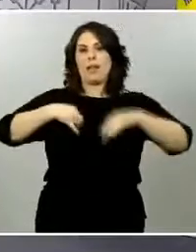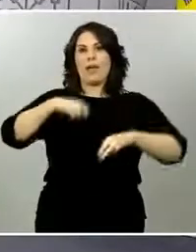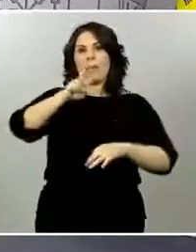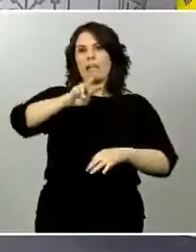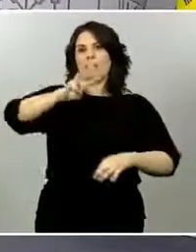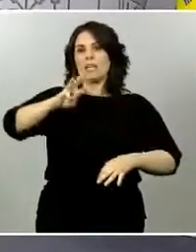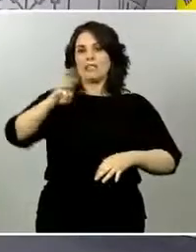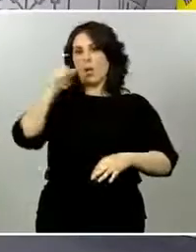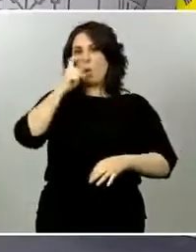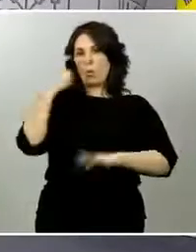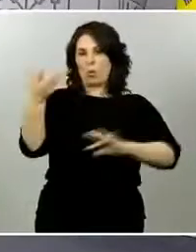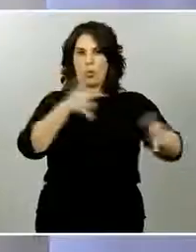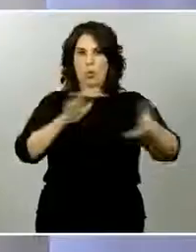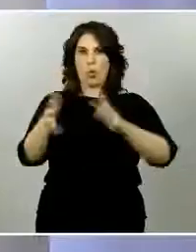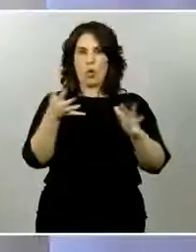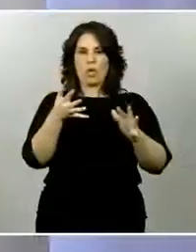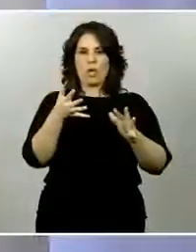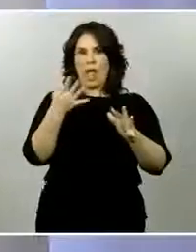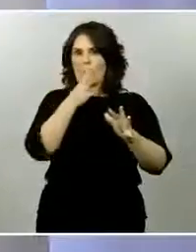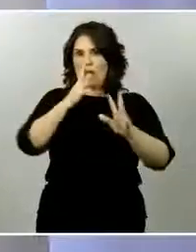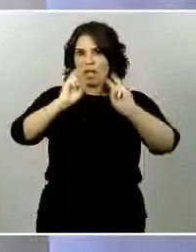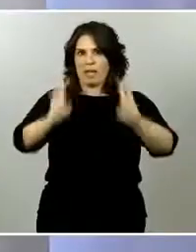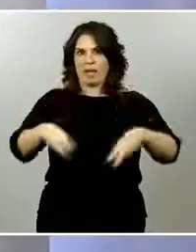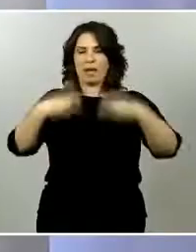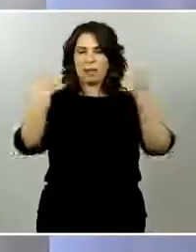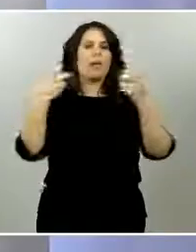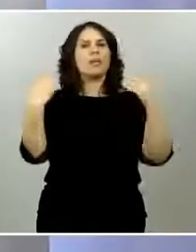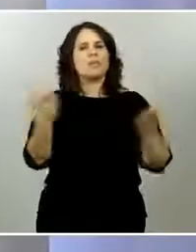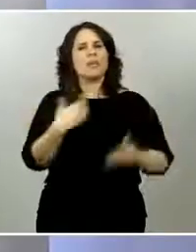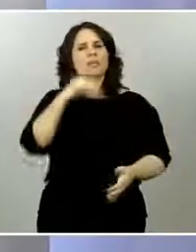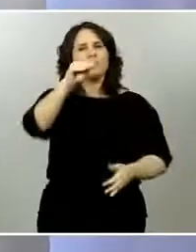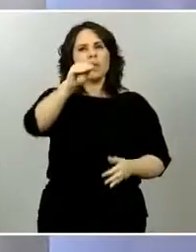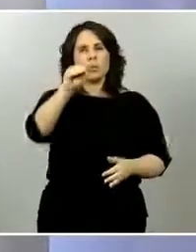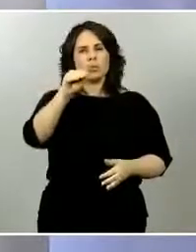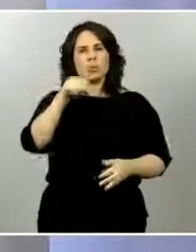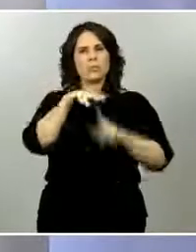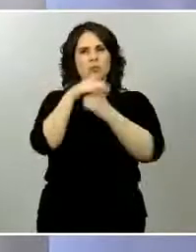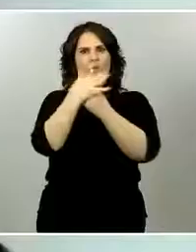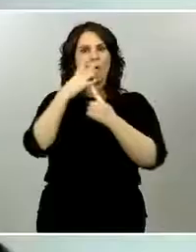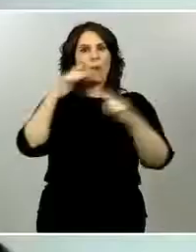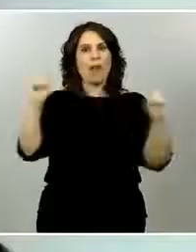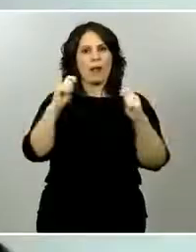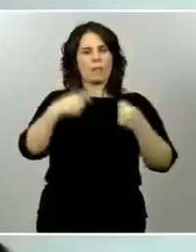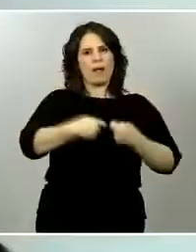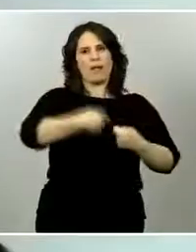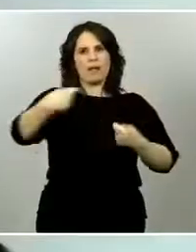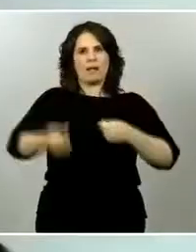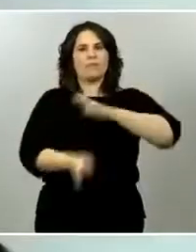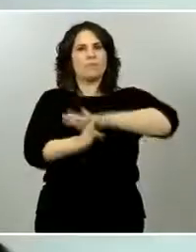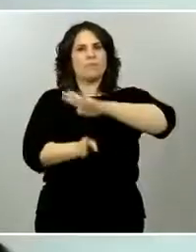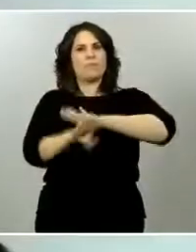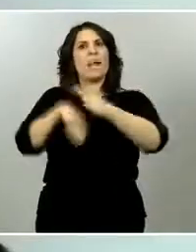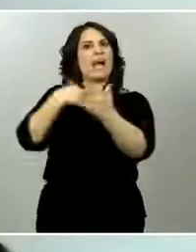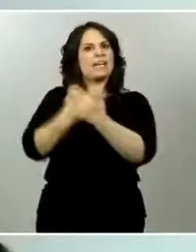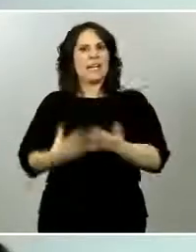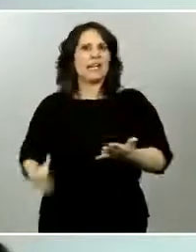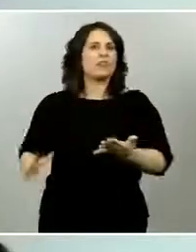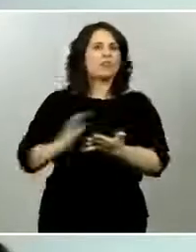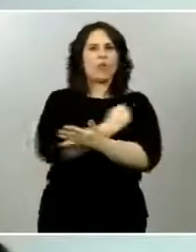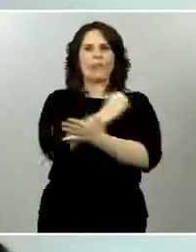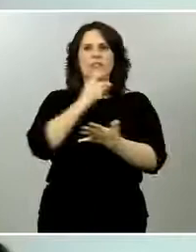entiendo que altera el calendario inicial presentado por el Gobierno, que marcaba la entrada en la nueva normalidad hacia el 23 de junio aproximadamente.